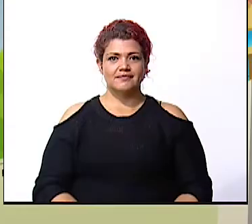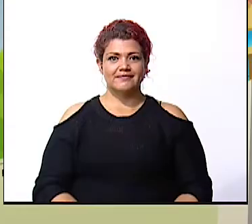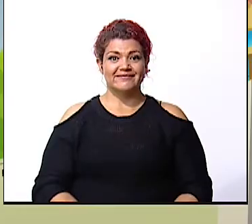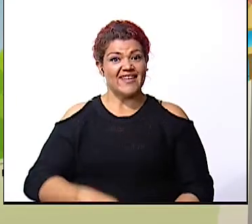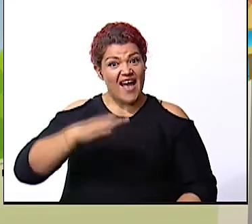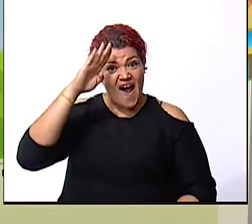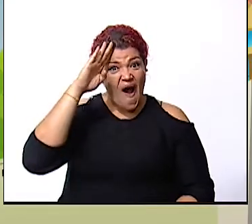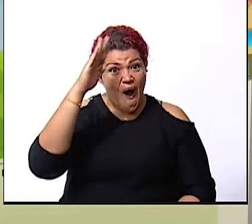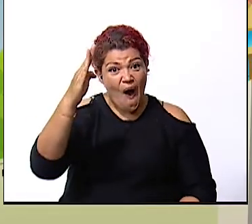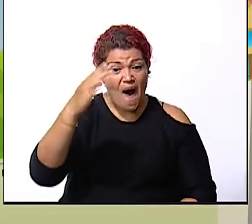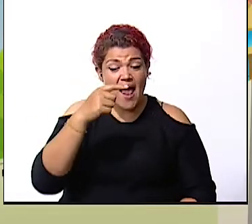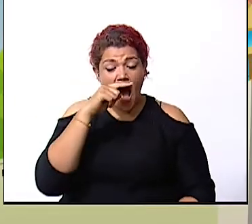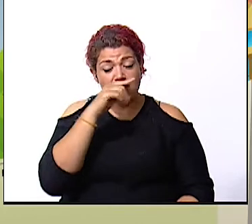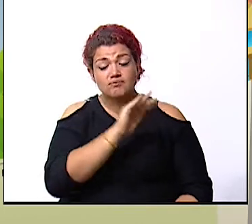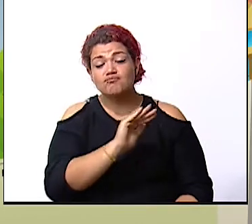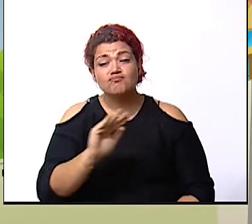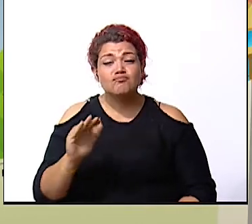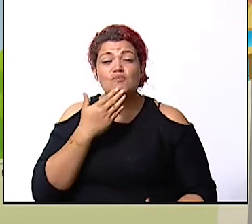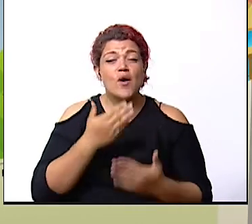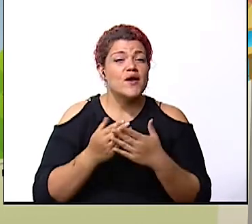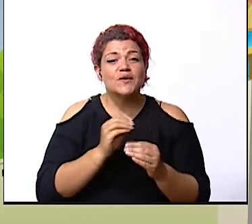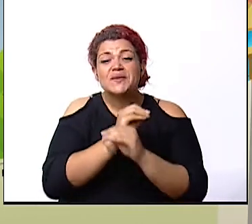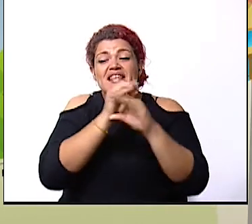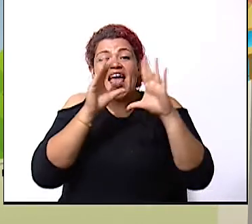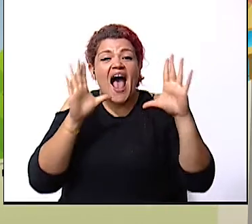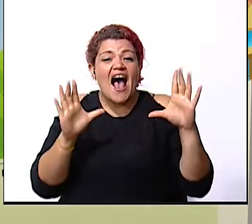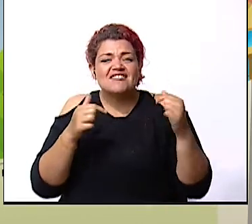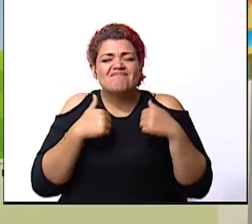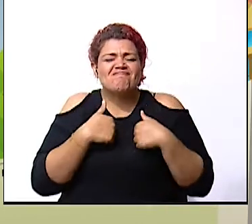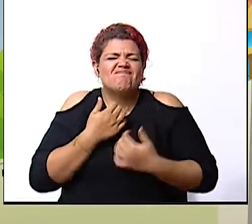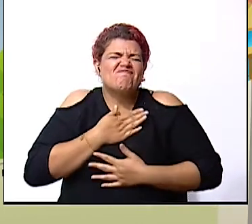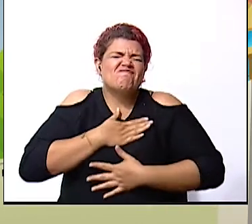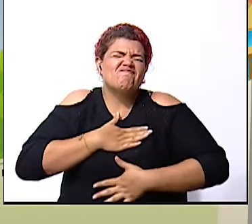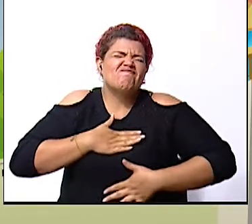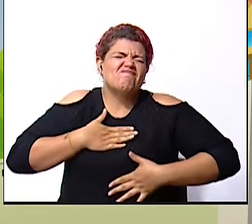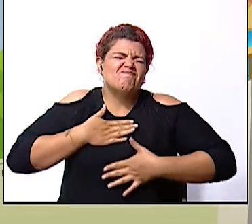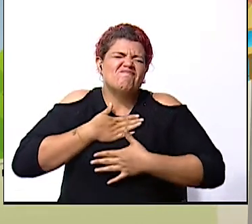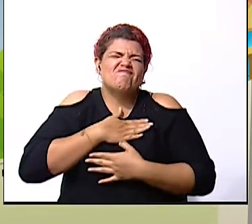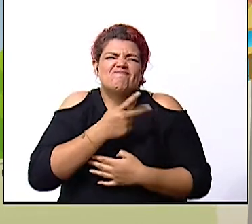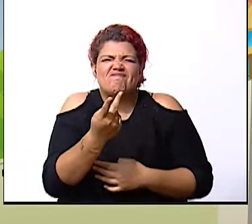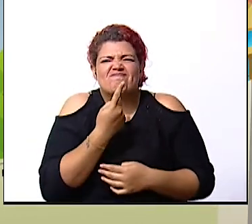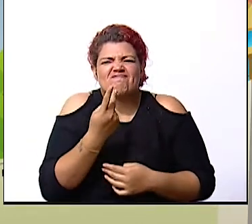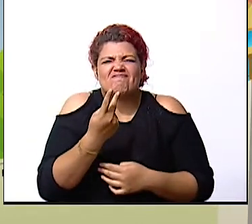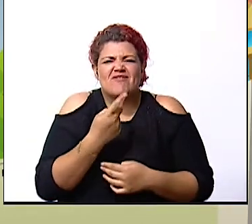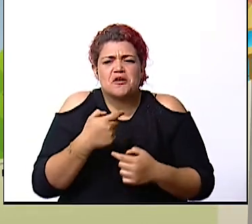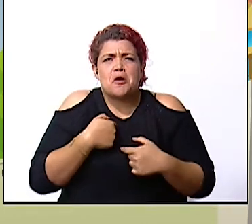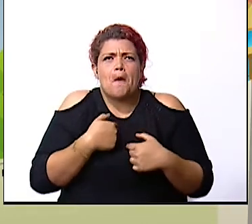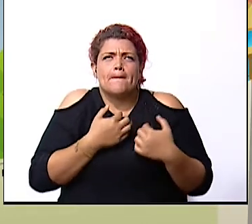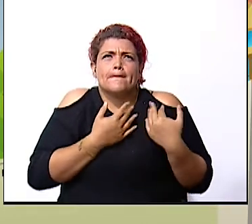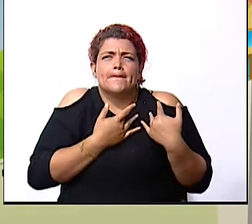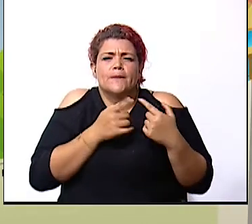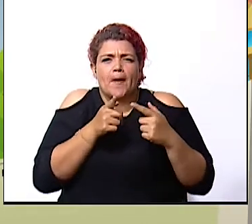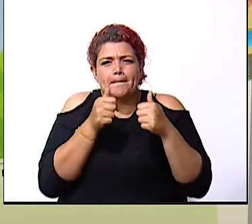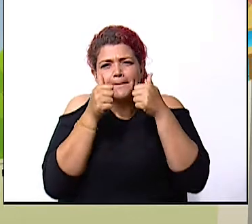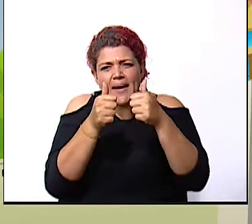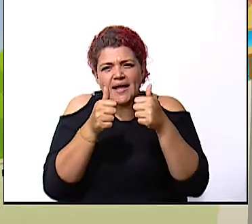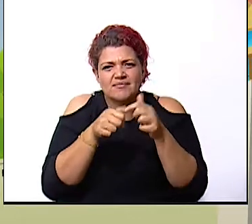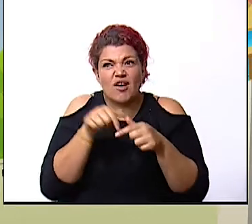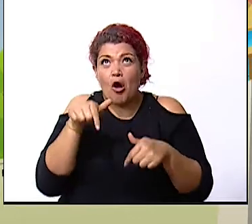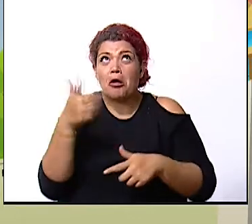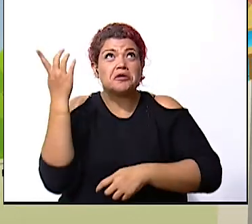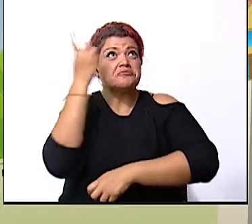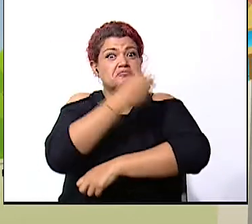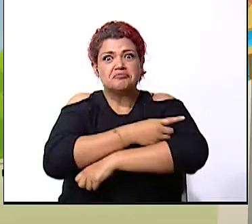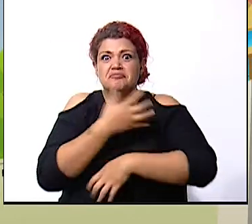Hola niños y niñas buenos días un placer estar con ustedes espero que se encuentren muy bien el día de hoy es un día